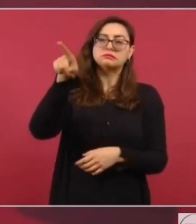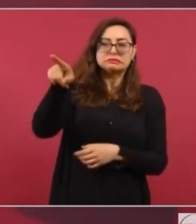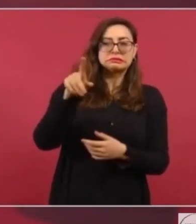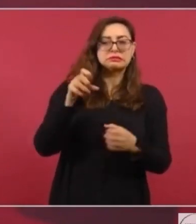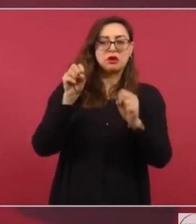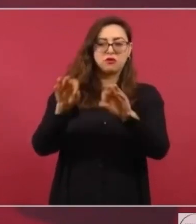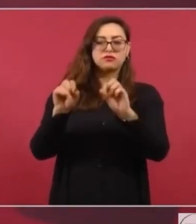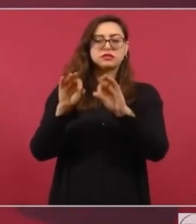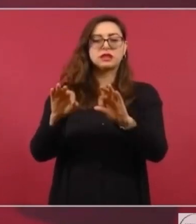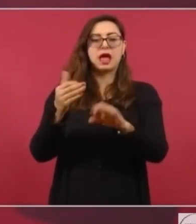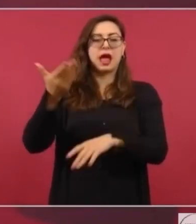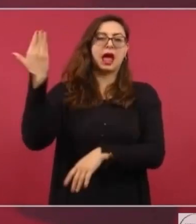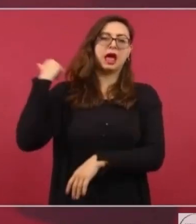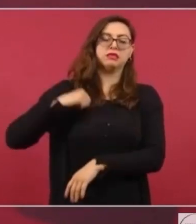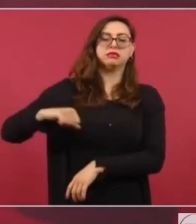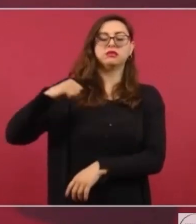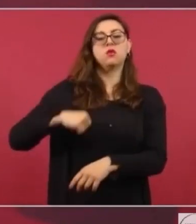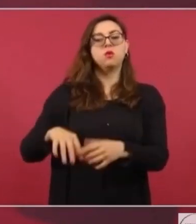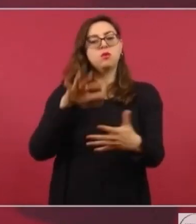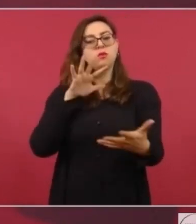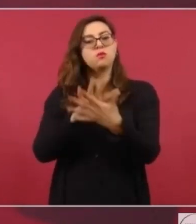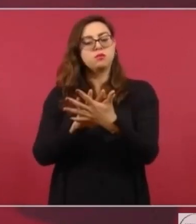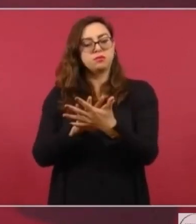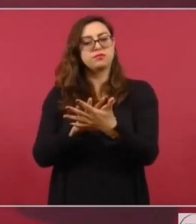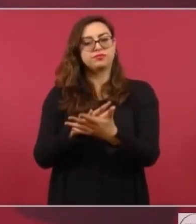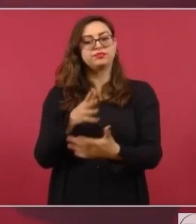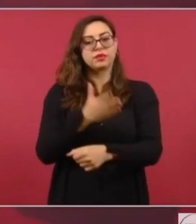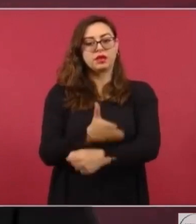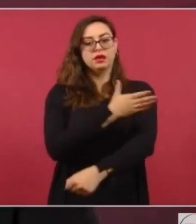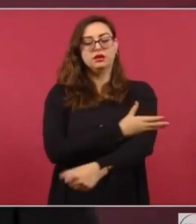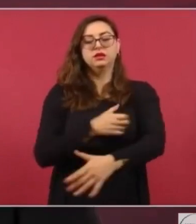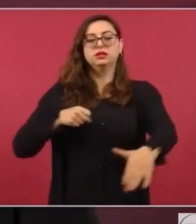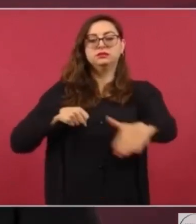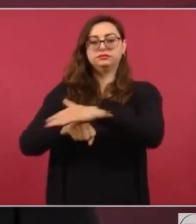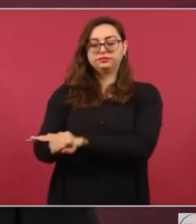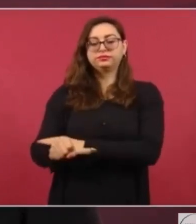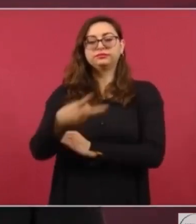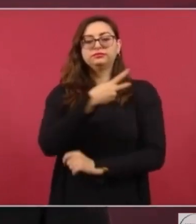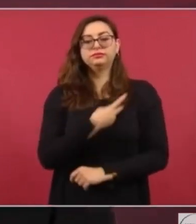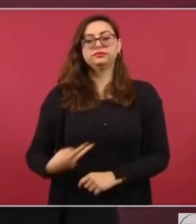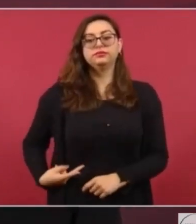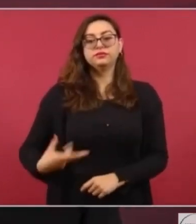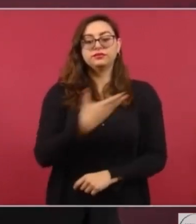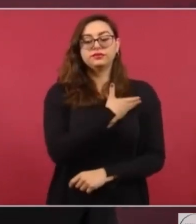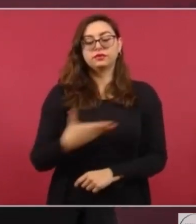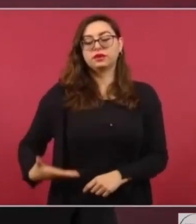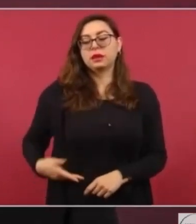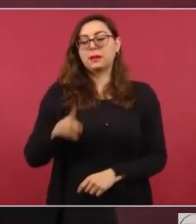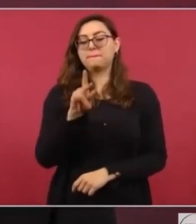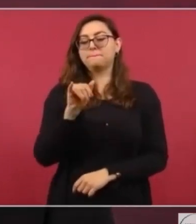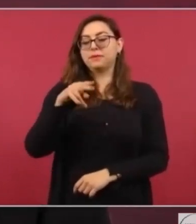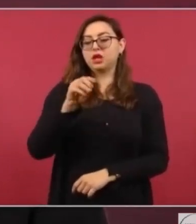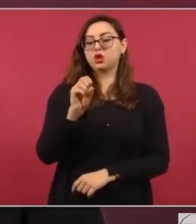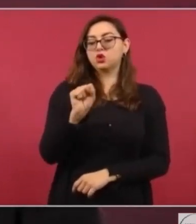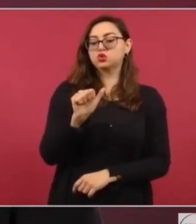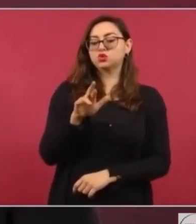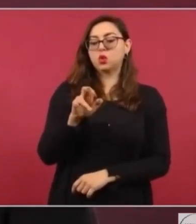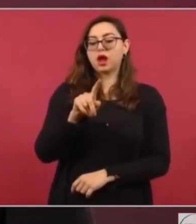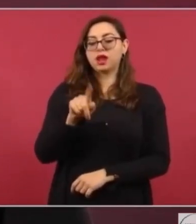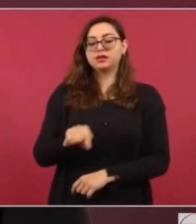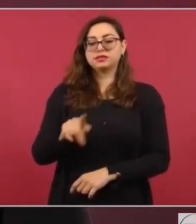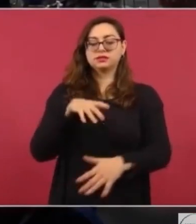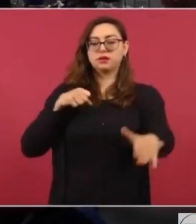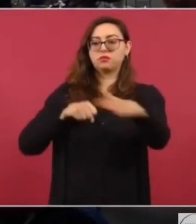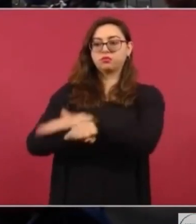el presidente Madero. El vicepresidente Pino Suárez, antes de que los sacaran para